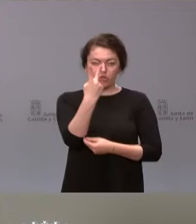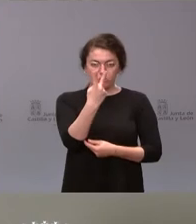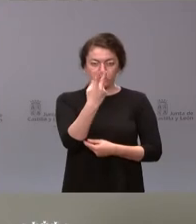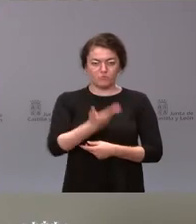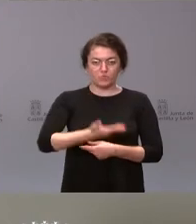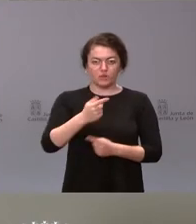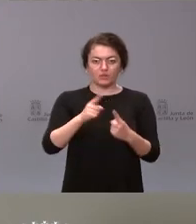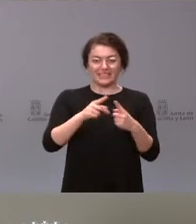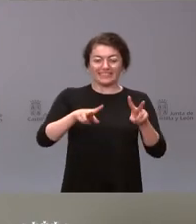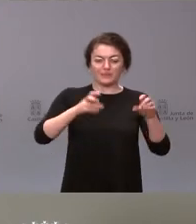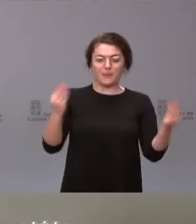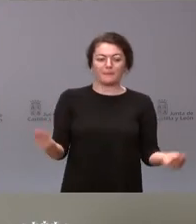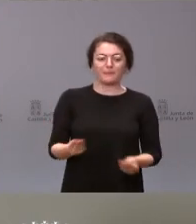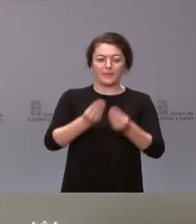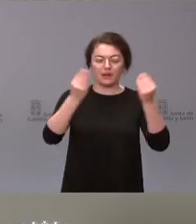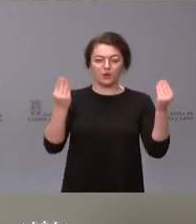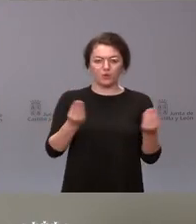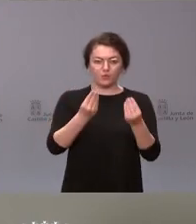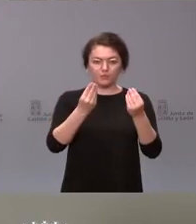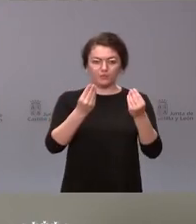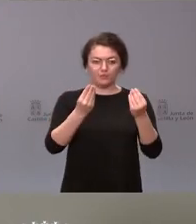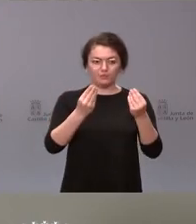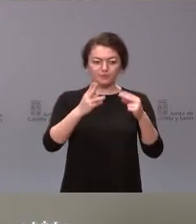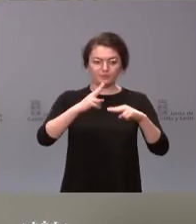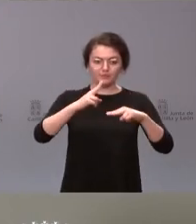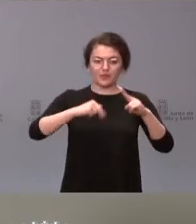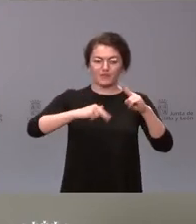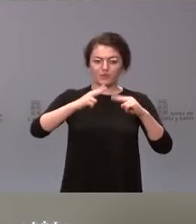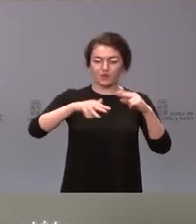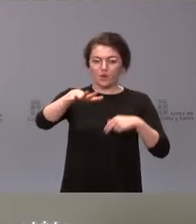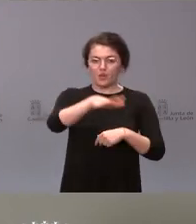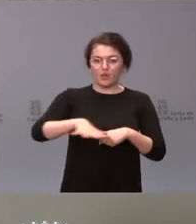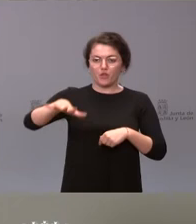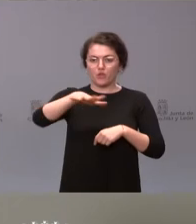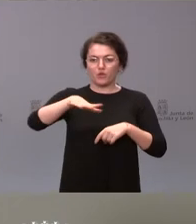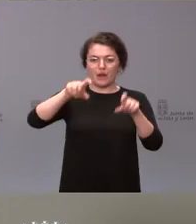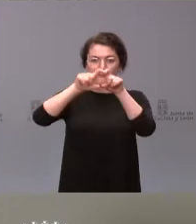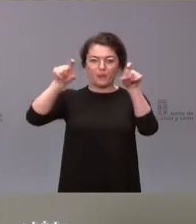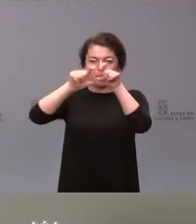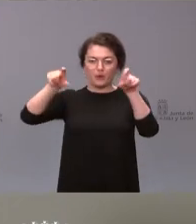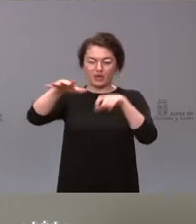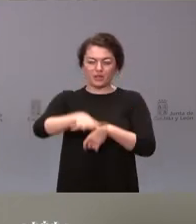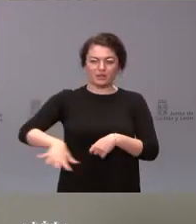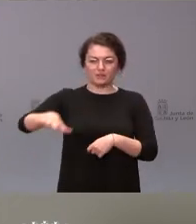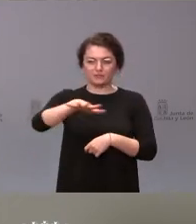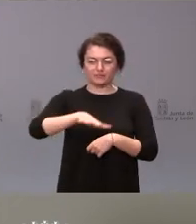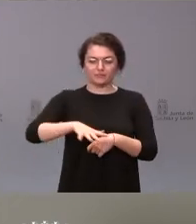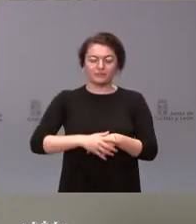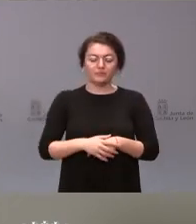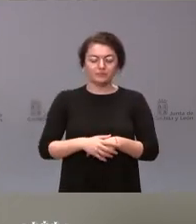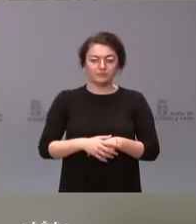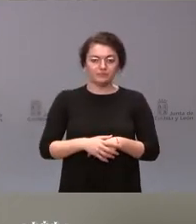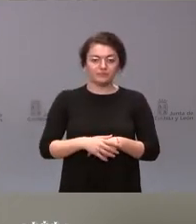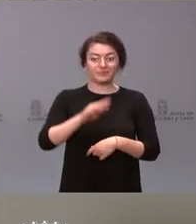con la mejora de las dotaciones de infraestructuras en el polígono de Villadangos más de 4 millones de euros para